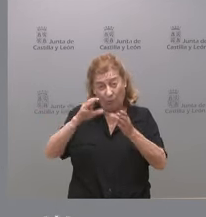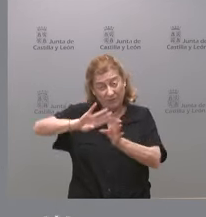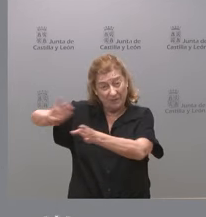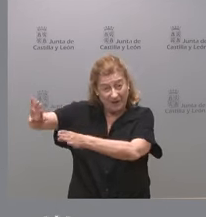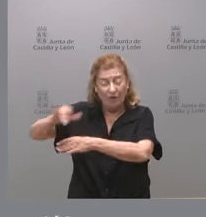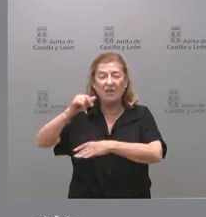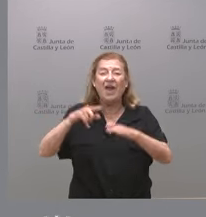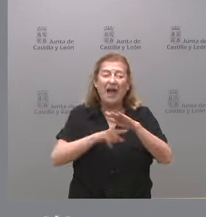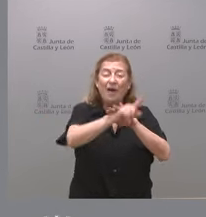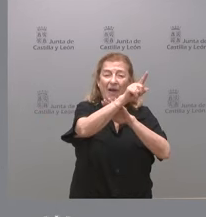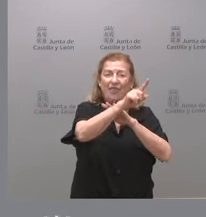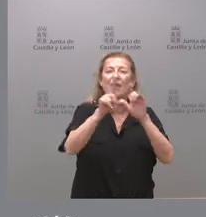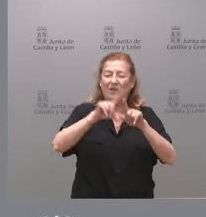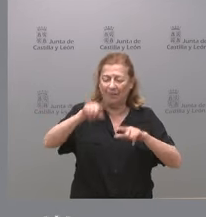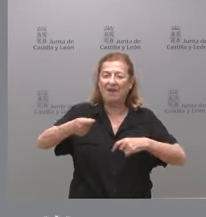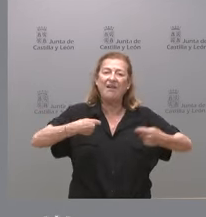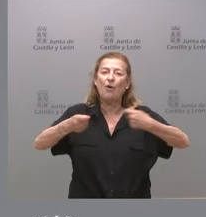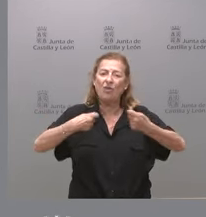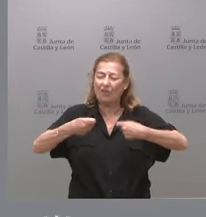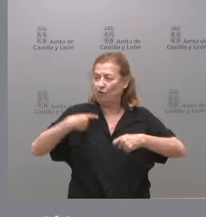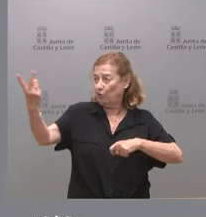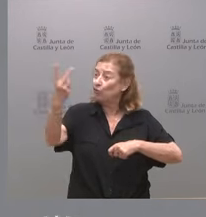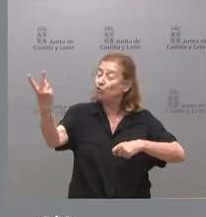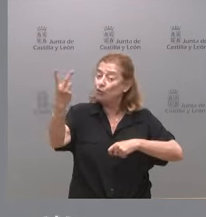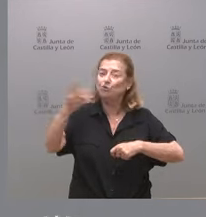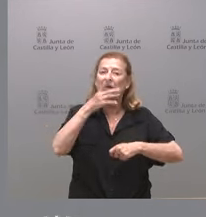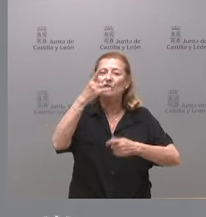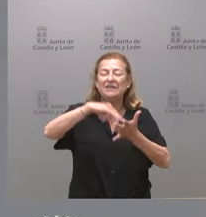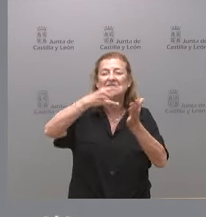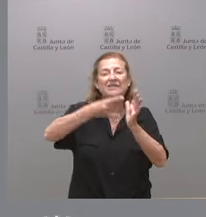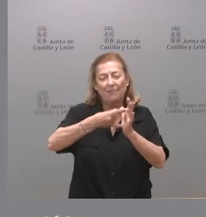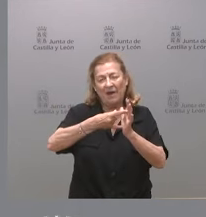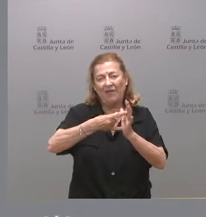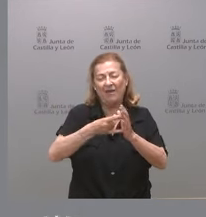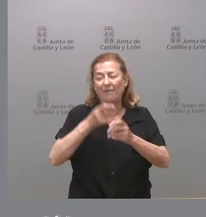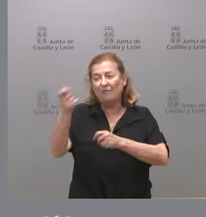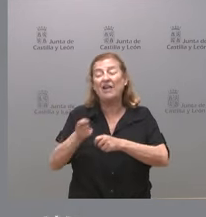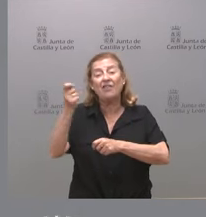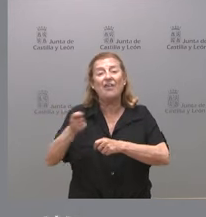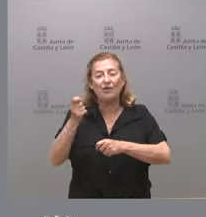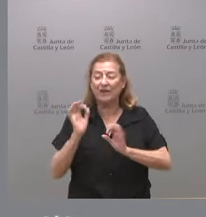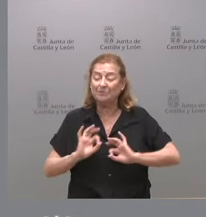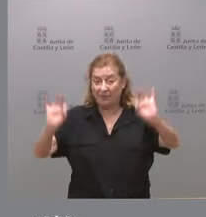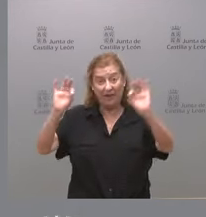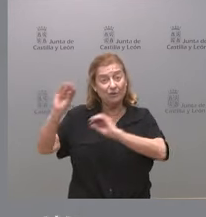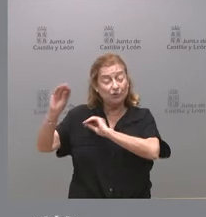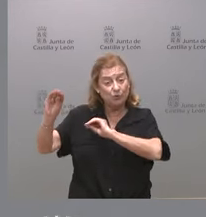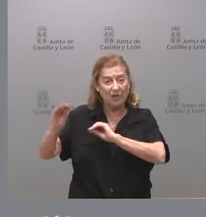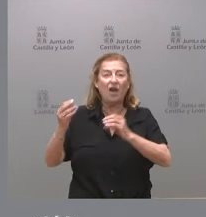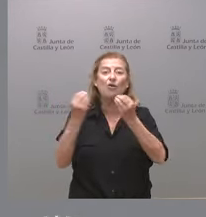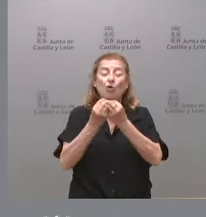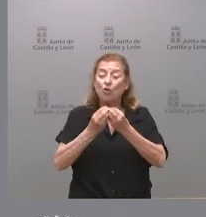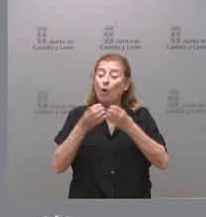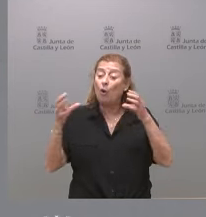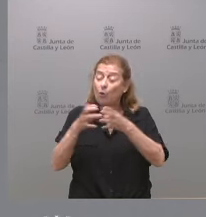avance en una negociación bilateral de un sistema de financiación singular con unos partidos